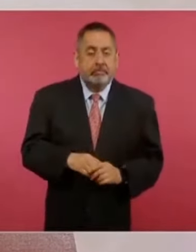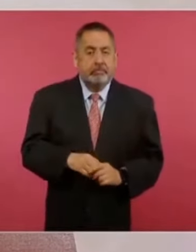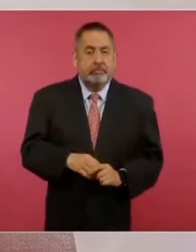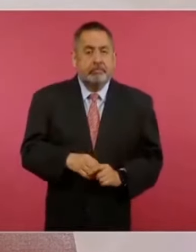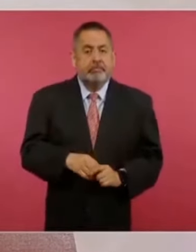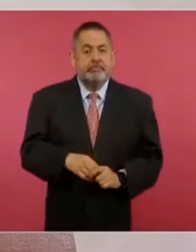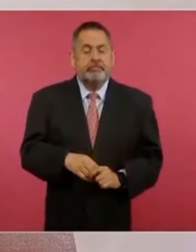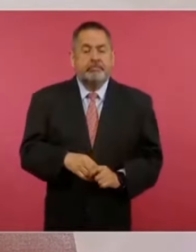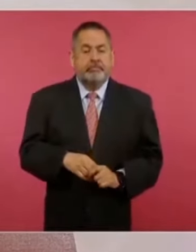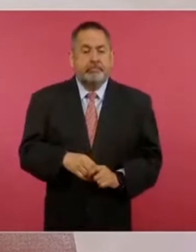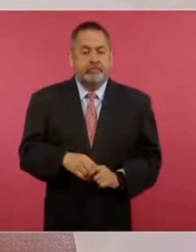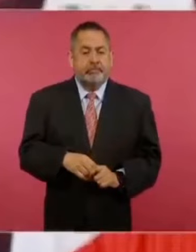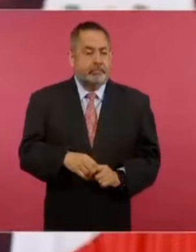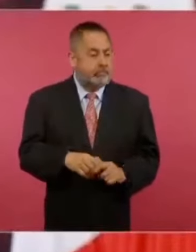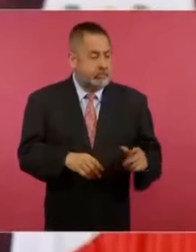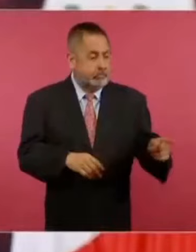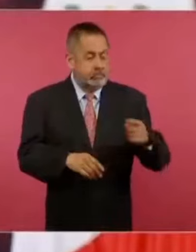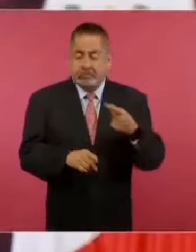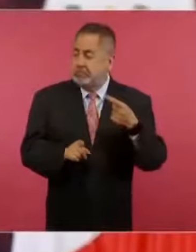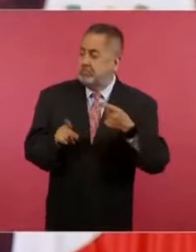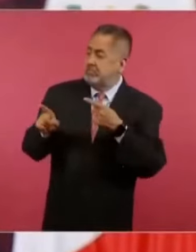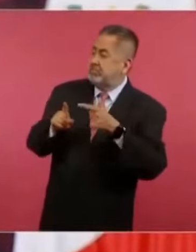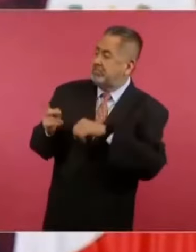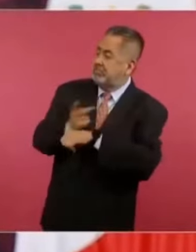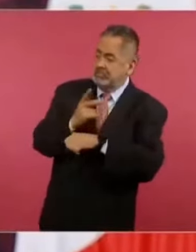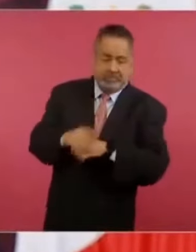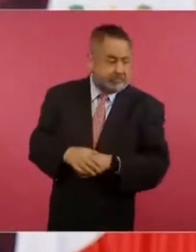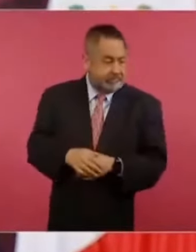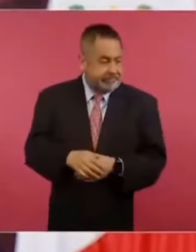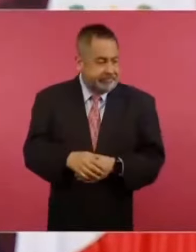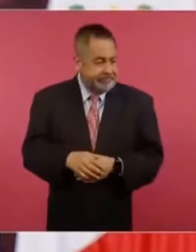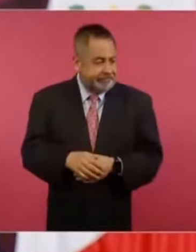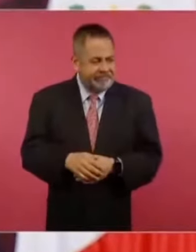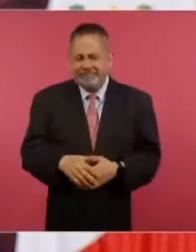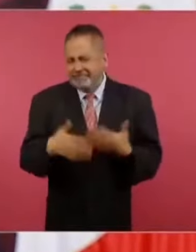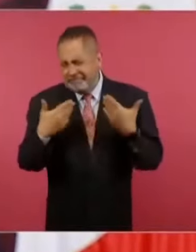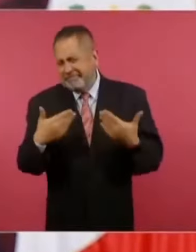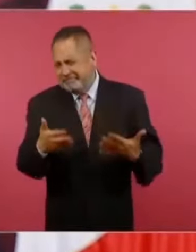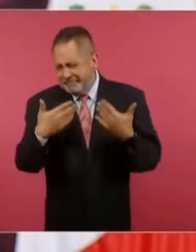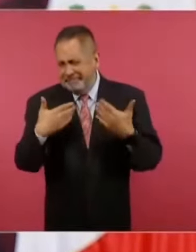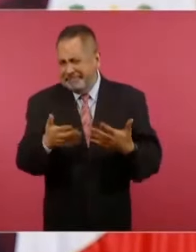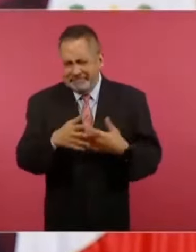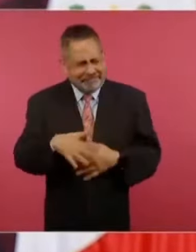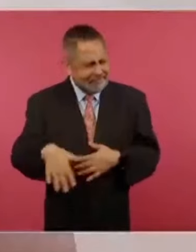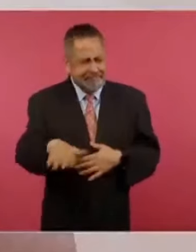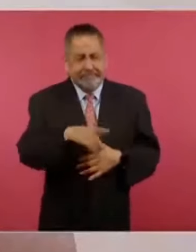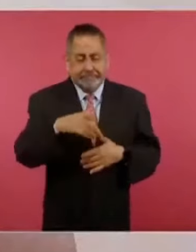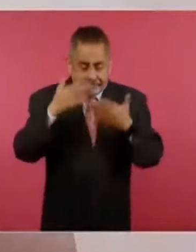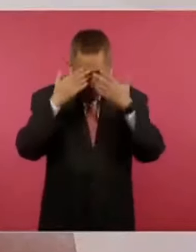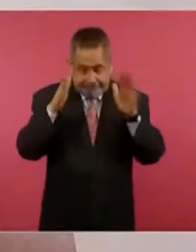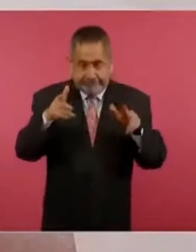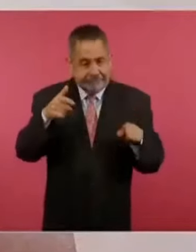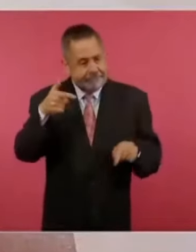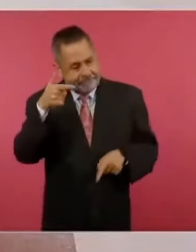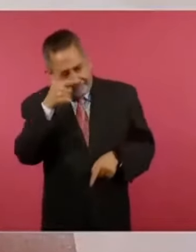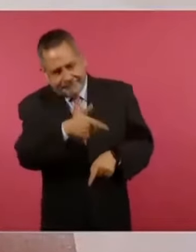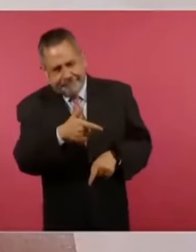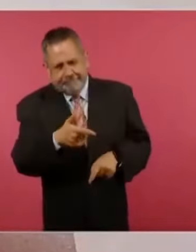hasta ayuda que todo esto suceda y